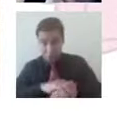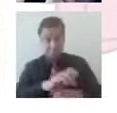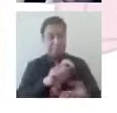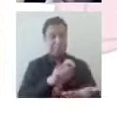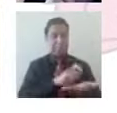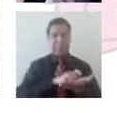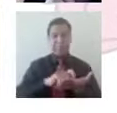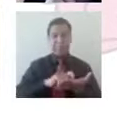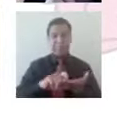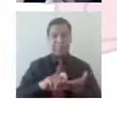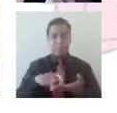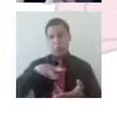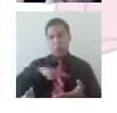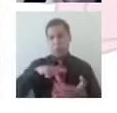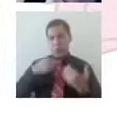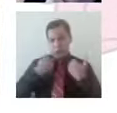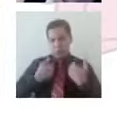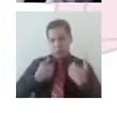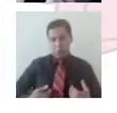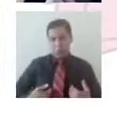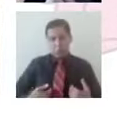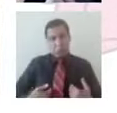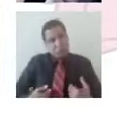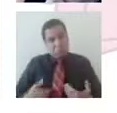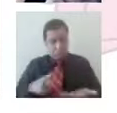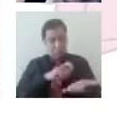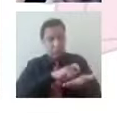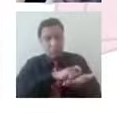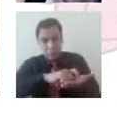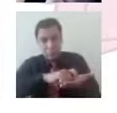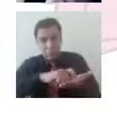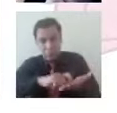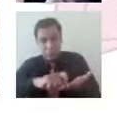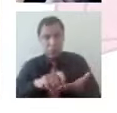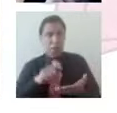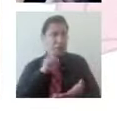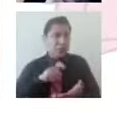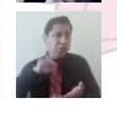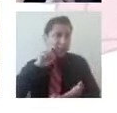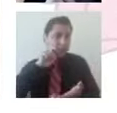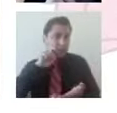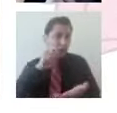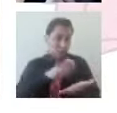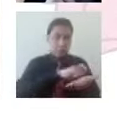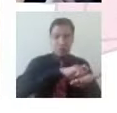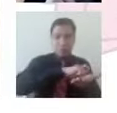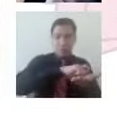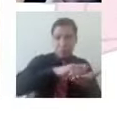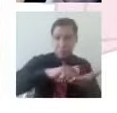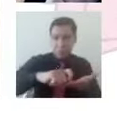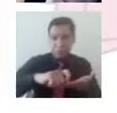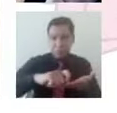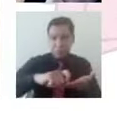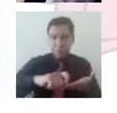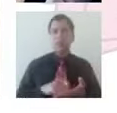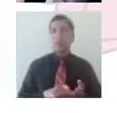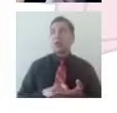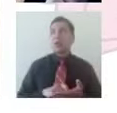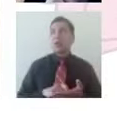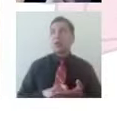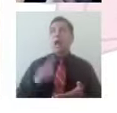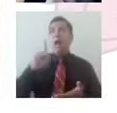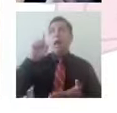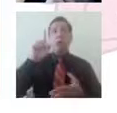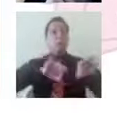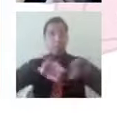ser biológico, su ser físico, su sexualidad, la parte de su trabajo, de la escuela,